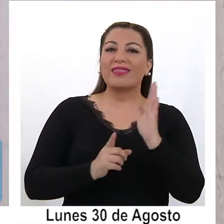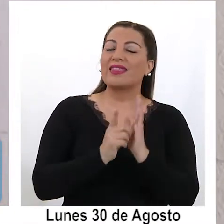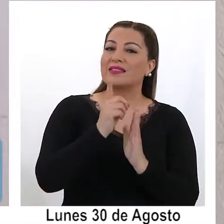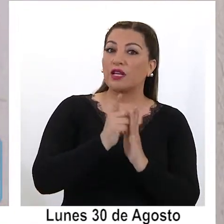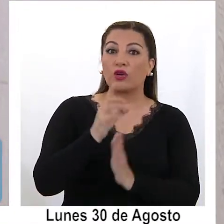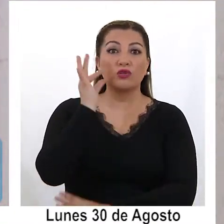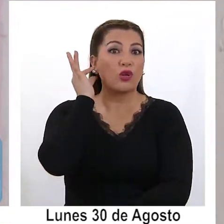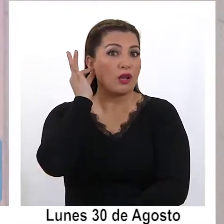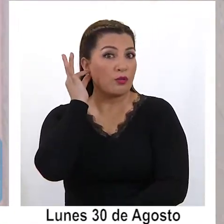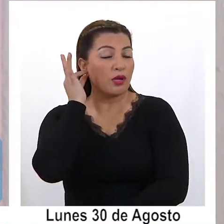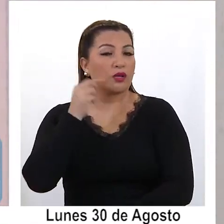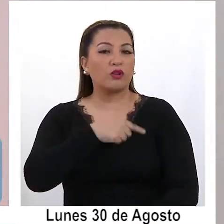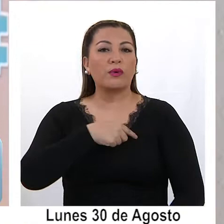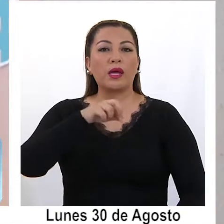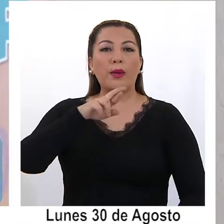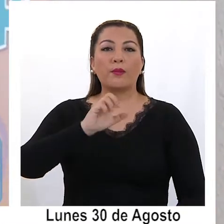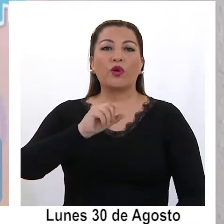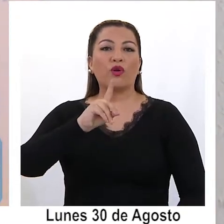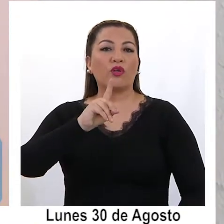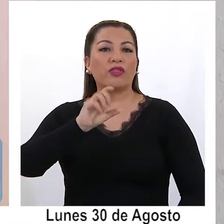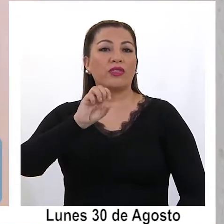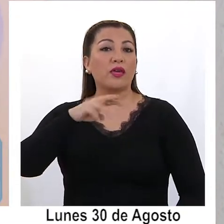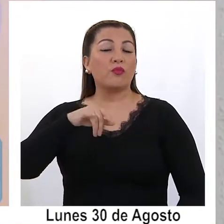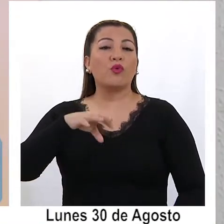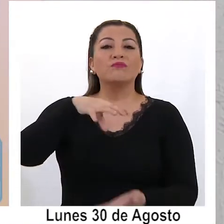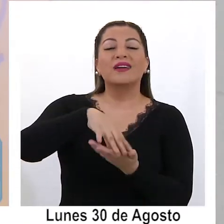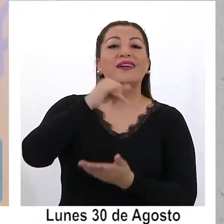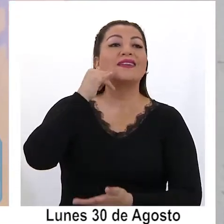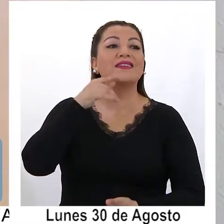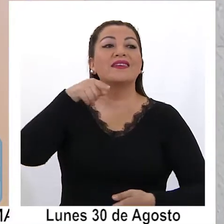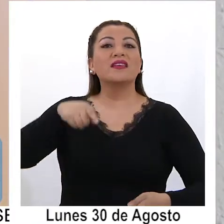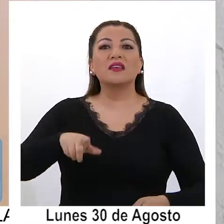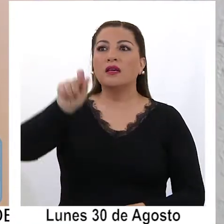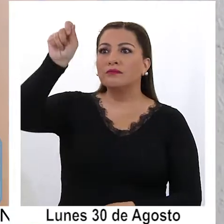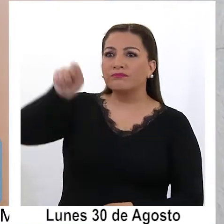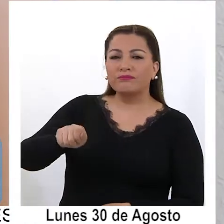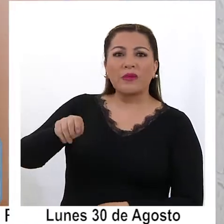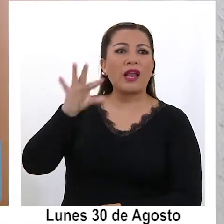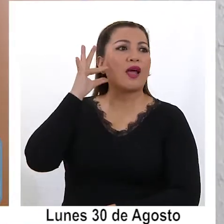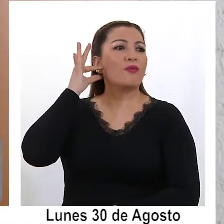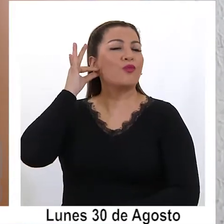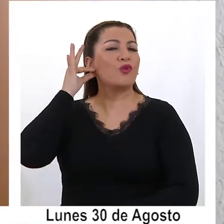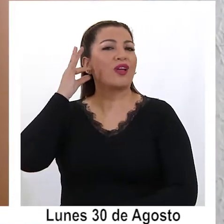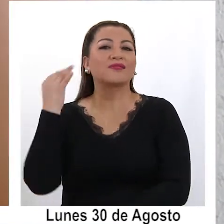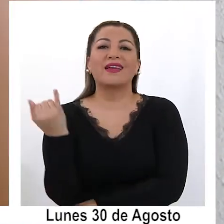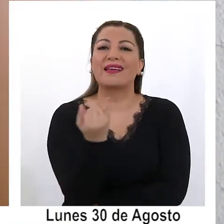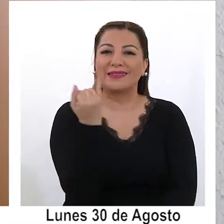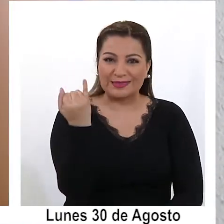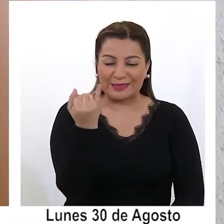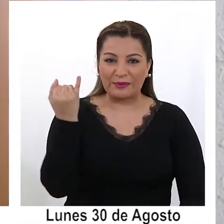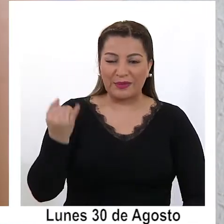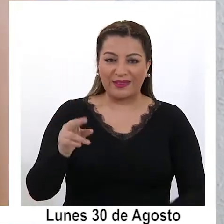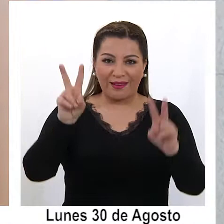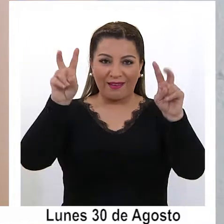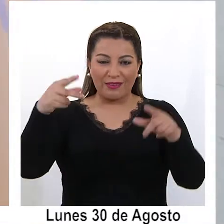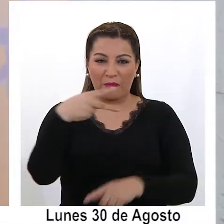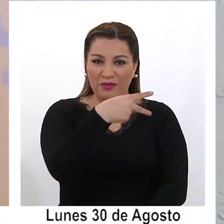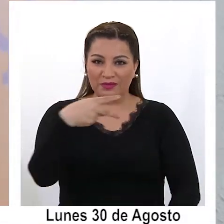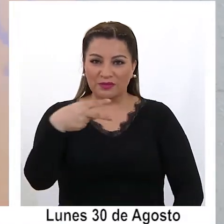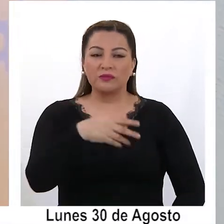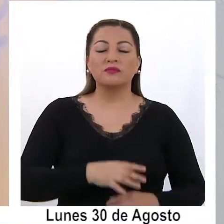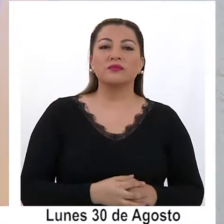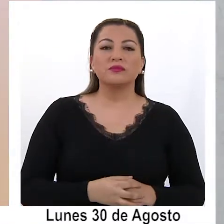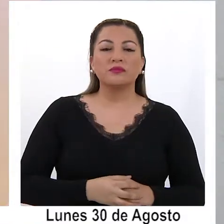Fundación para la Promoción y Desarrollo de la Mujer Prodemu en Iquique, dispositivo que da a las mujeres una mayor